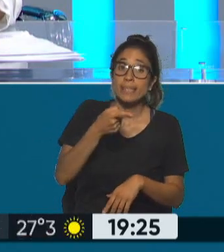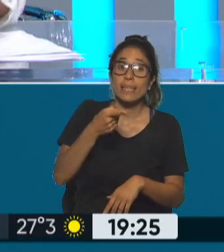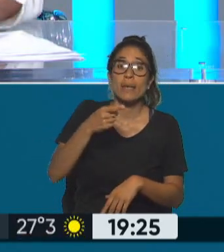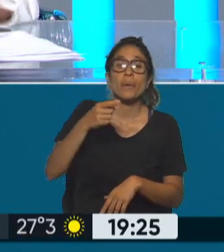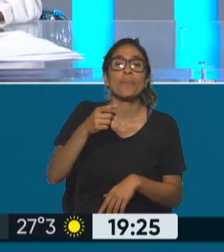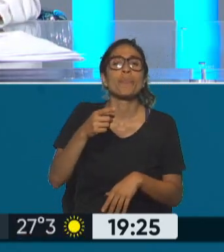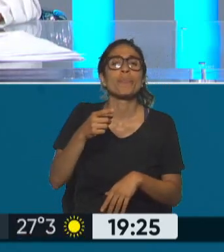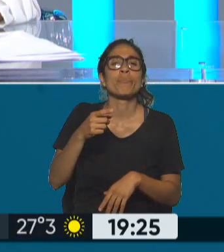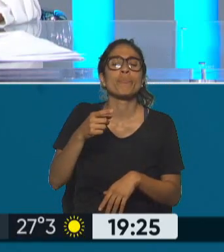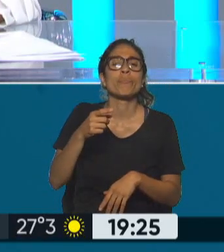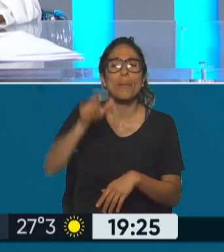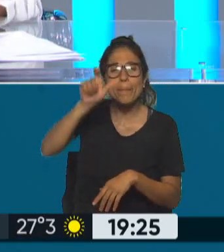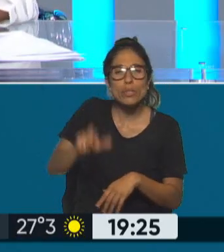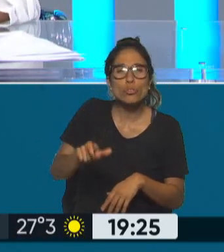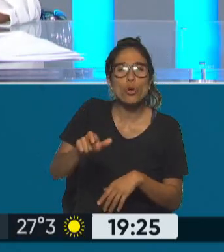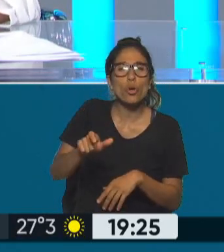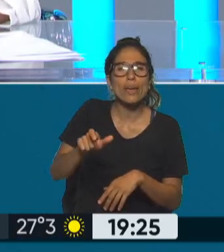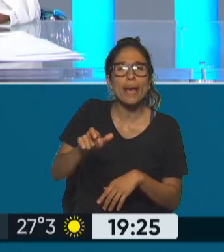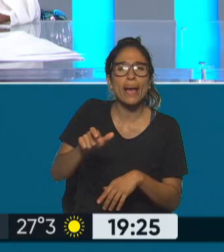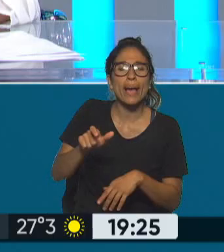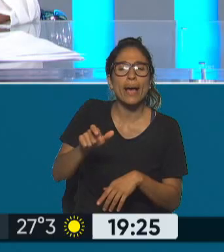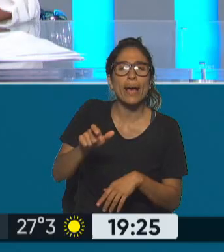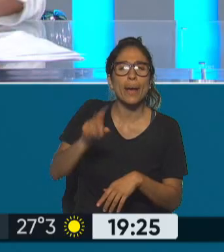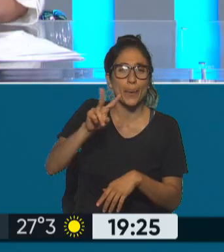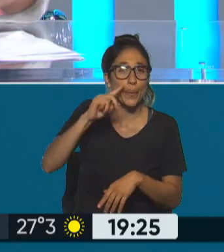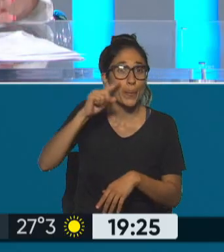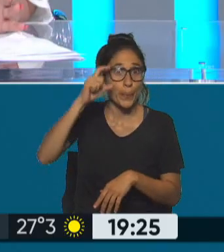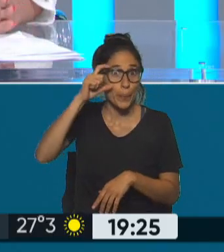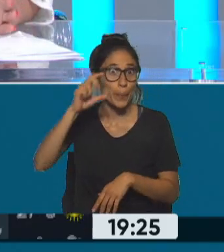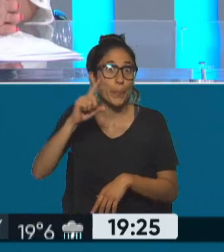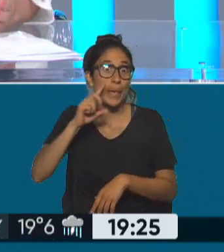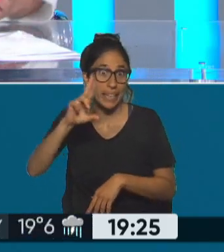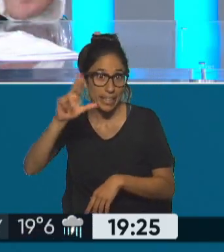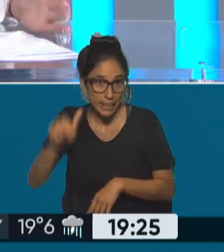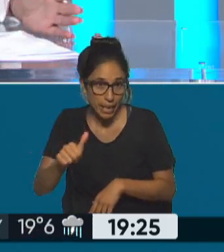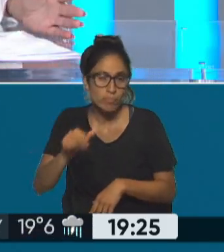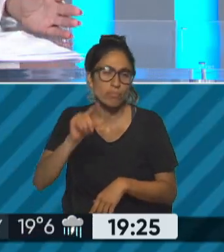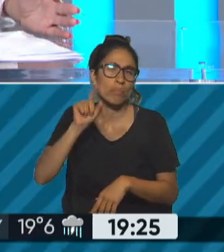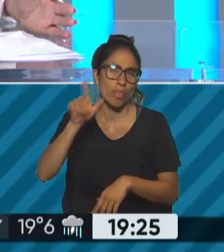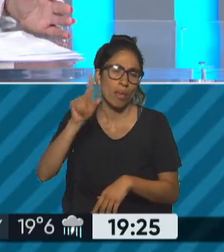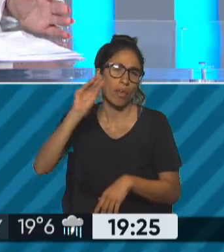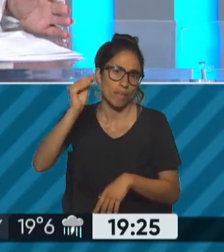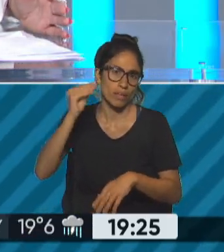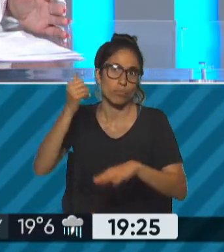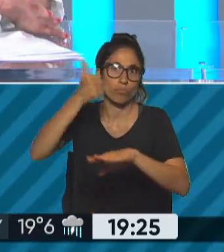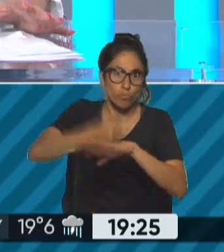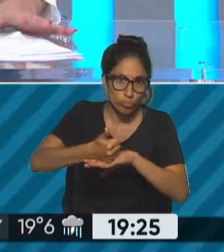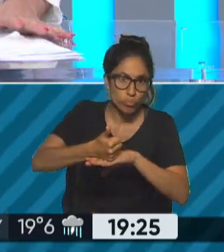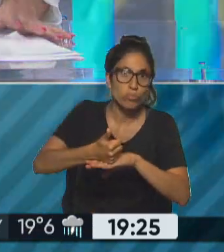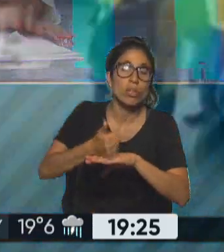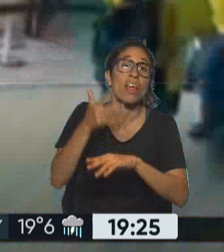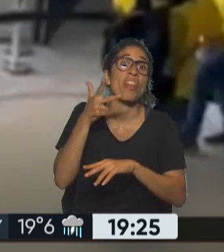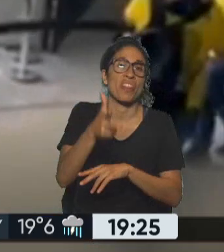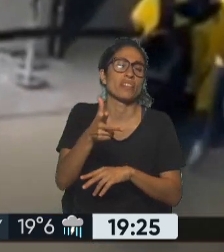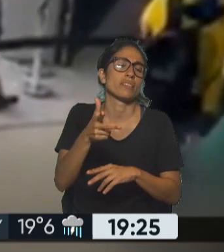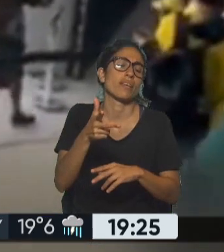Vieira que planteaba justamente la necesidad de un bloque que responda por ejemplo a este tipo de eventos en la región y de